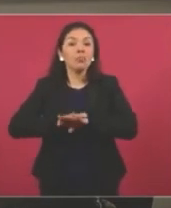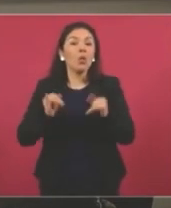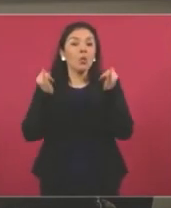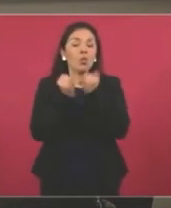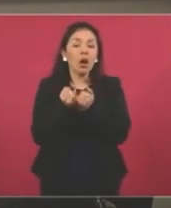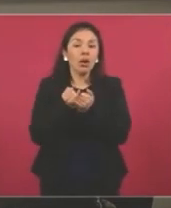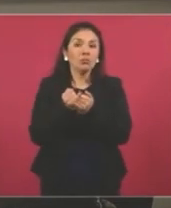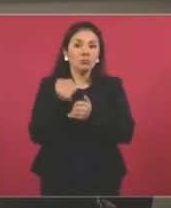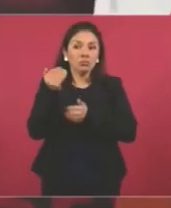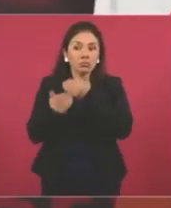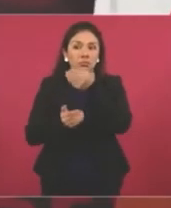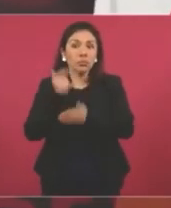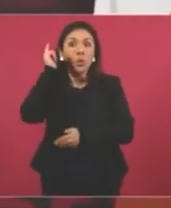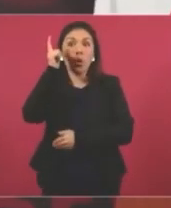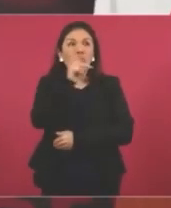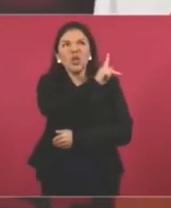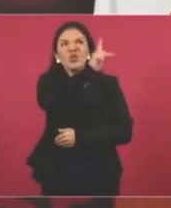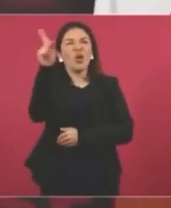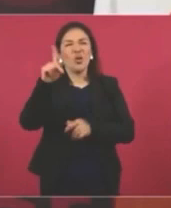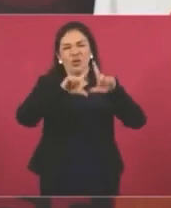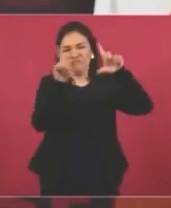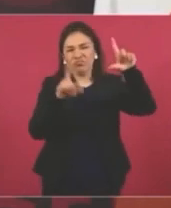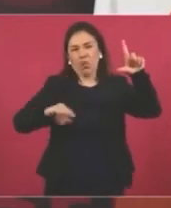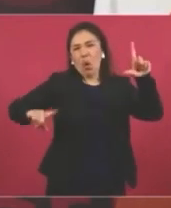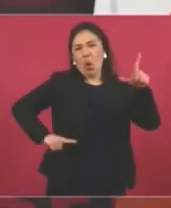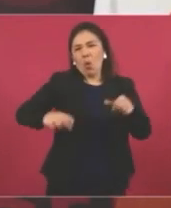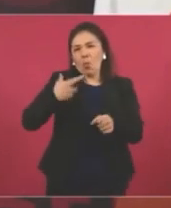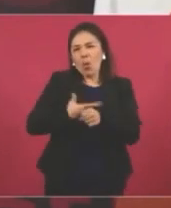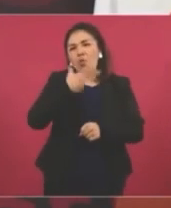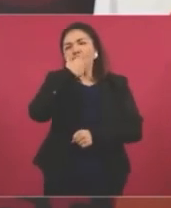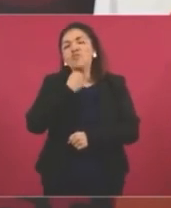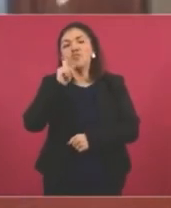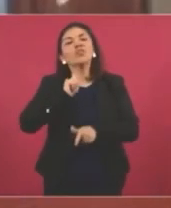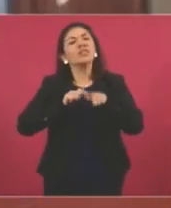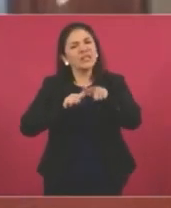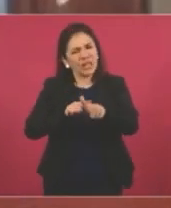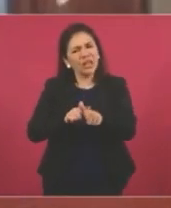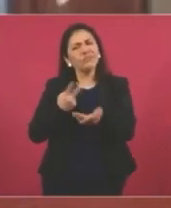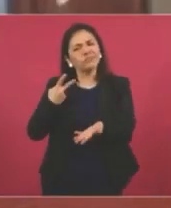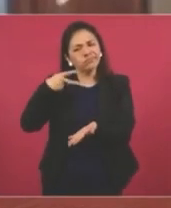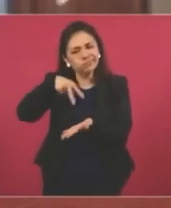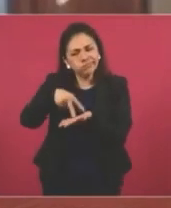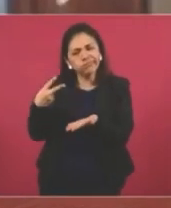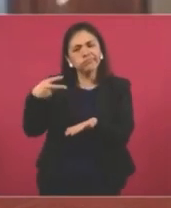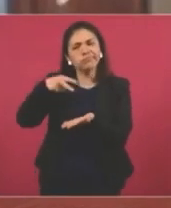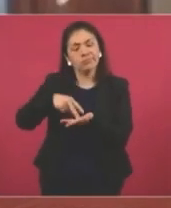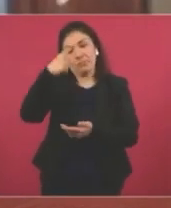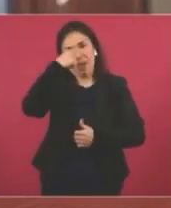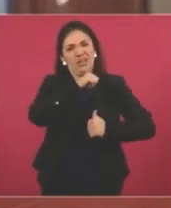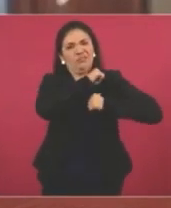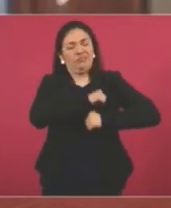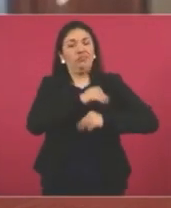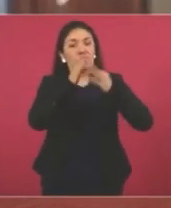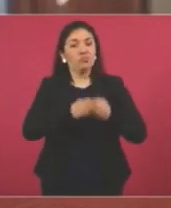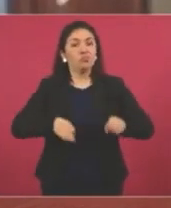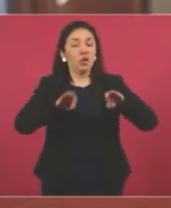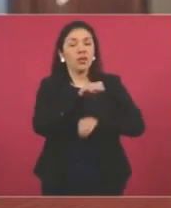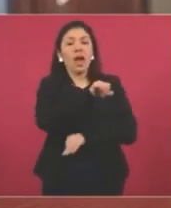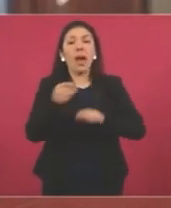que todos los gobernadores, gobernadoras sigan asistiendo a encabezar las mesas de